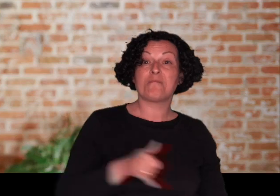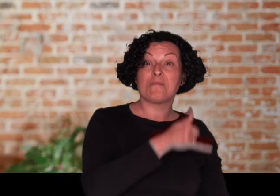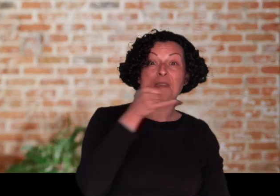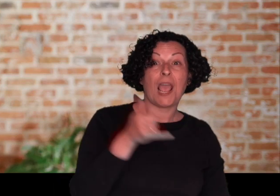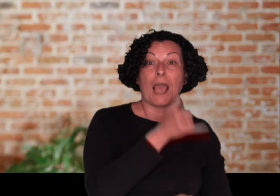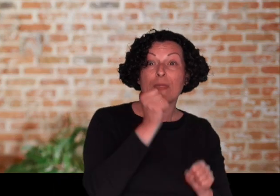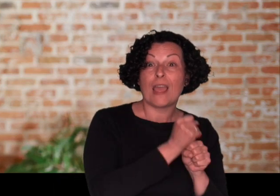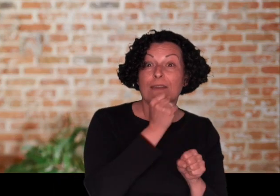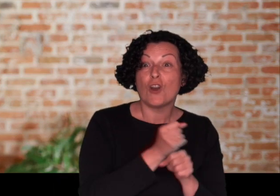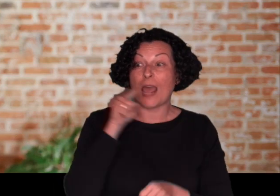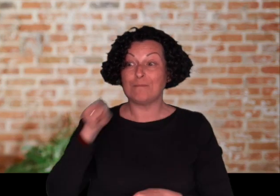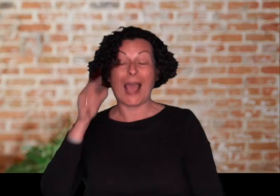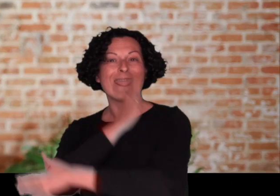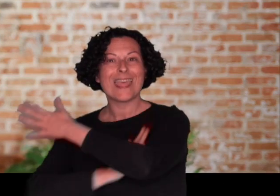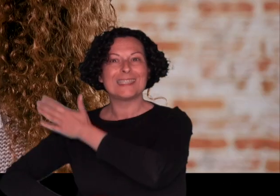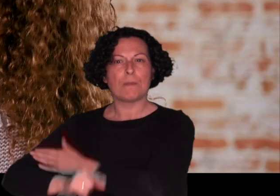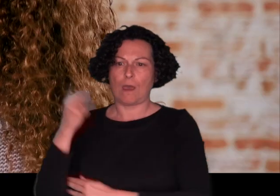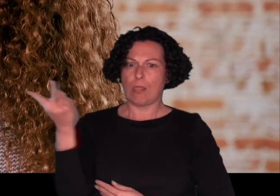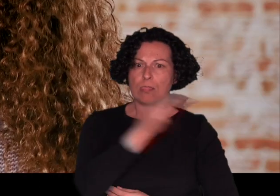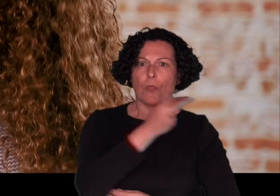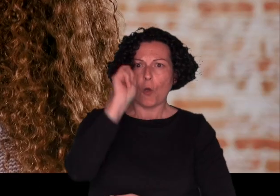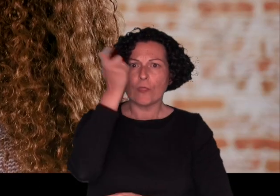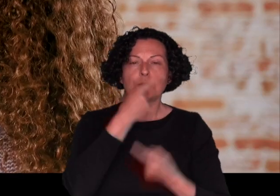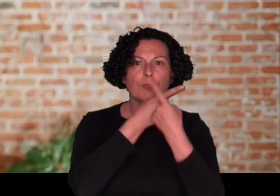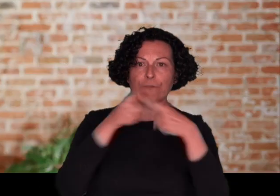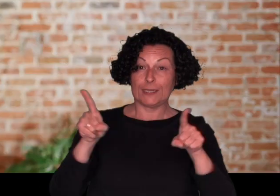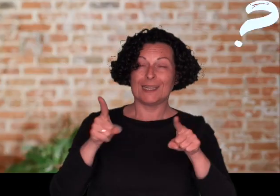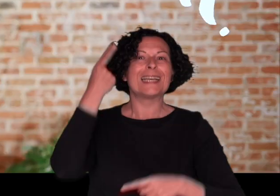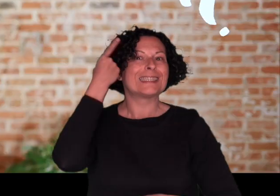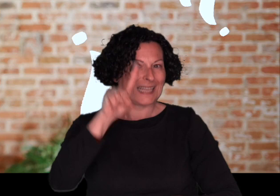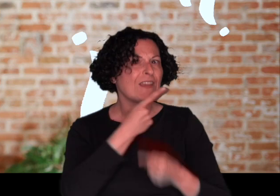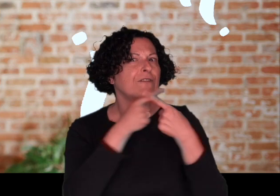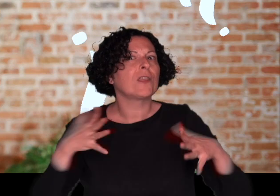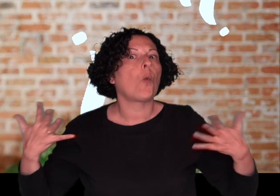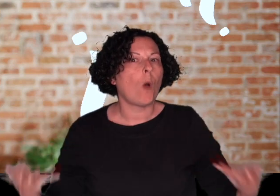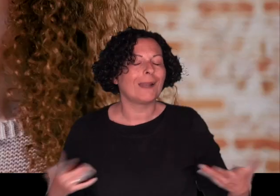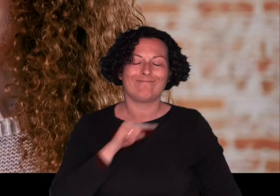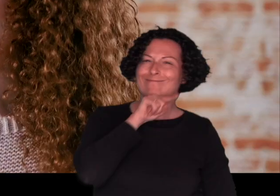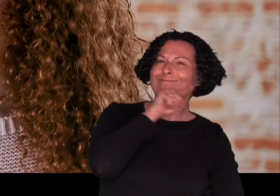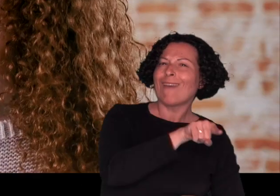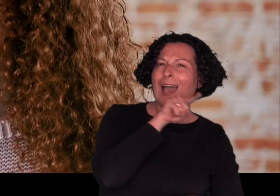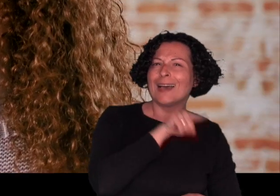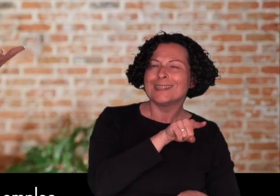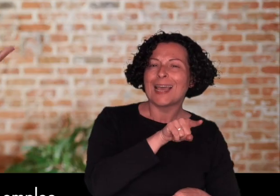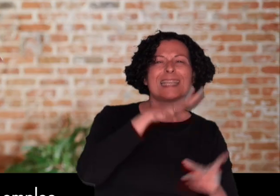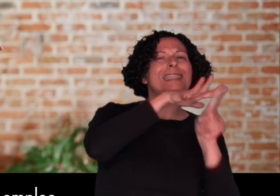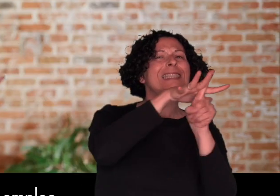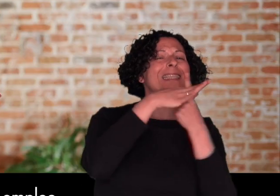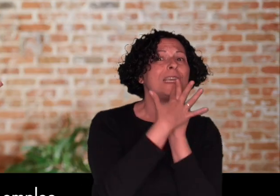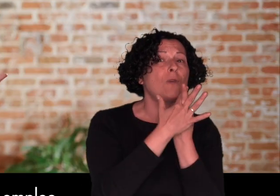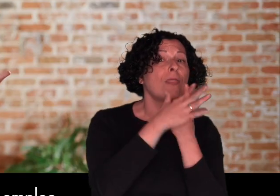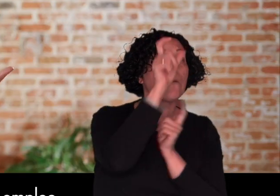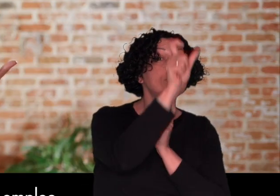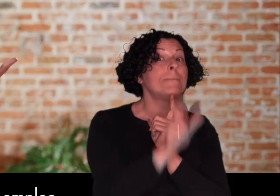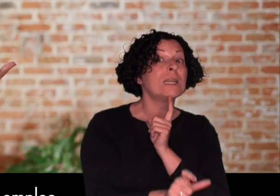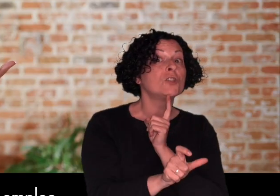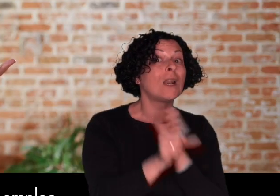No es lo mismo tener una incapacidad que tener discapacidad. ¿Conoces las diferencias? Una incapacidad es la situación